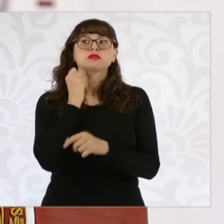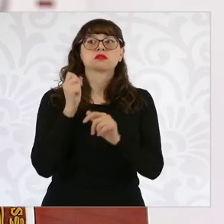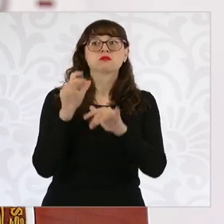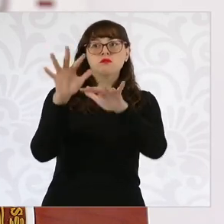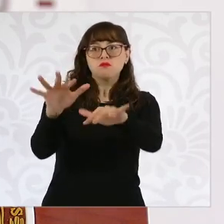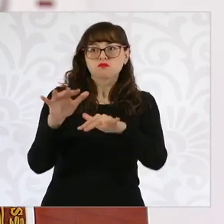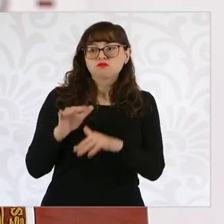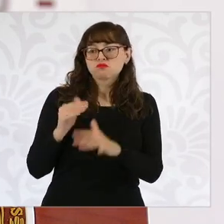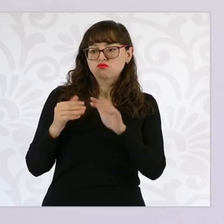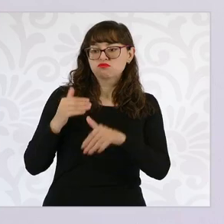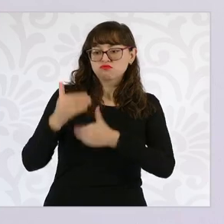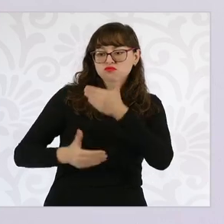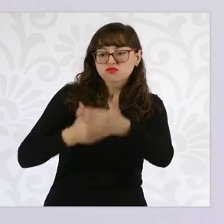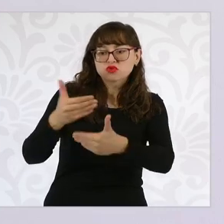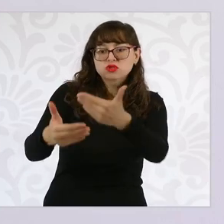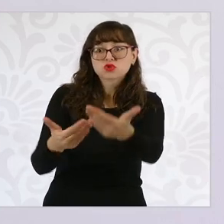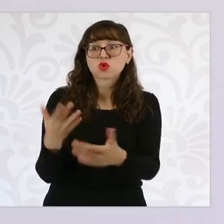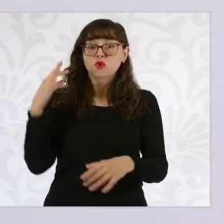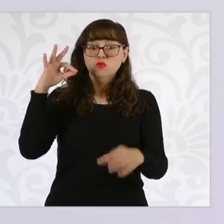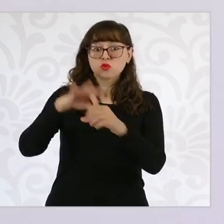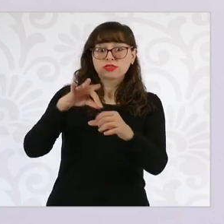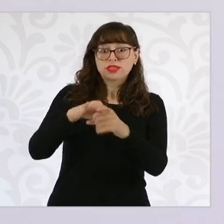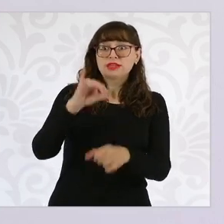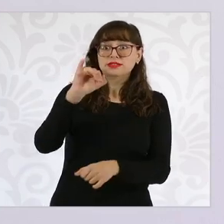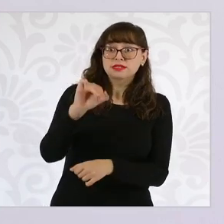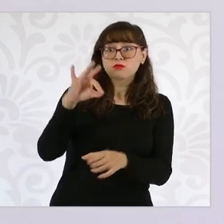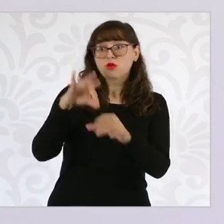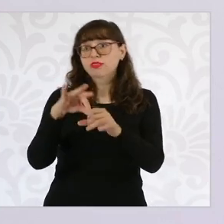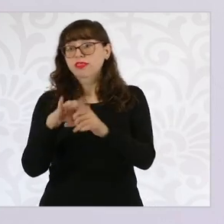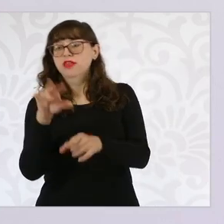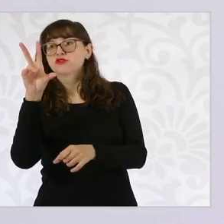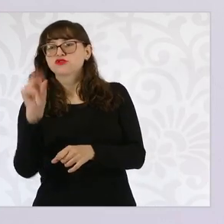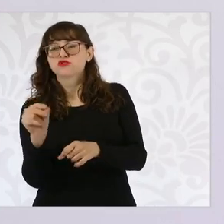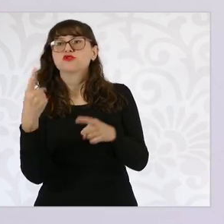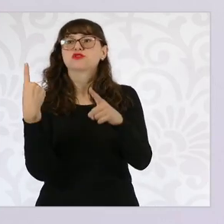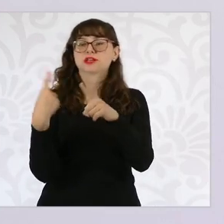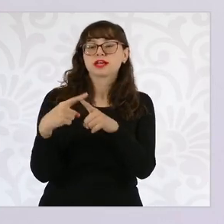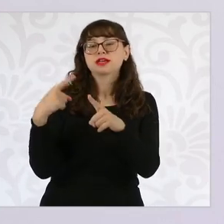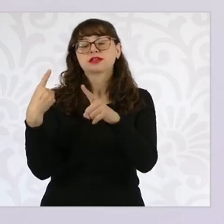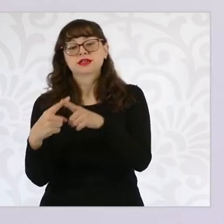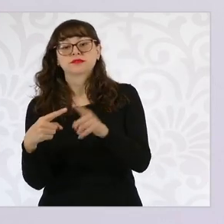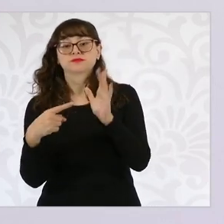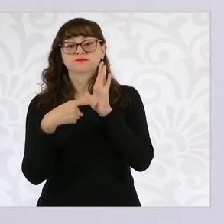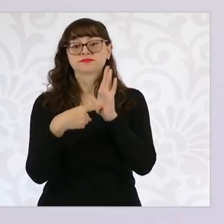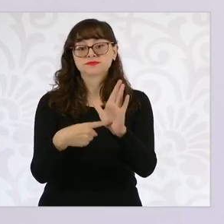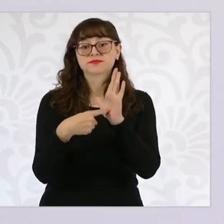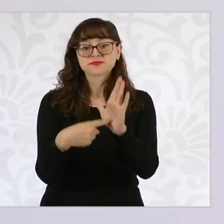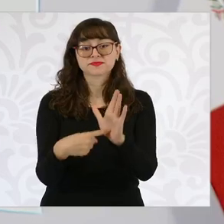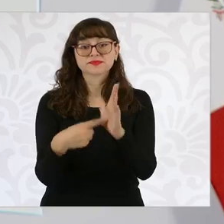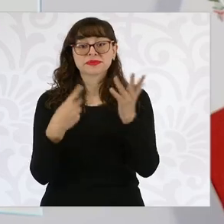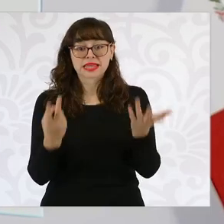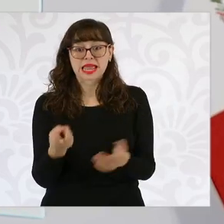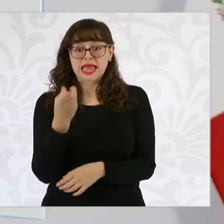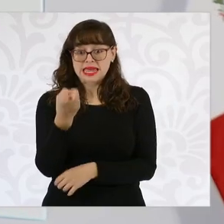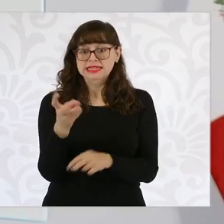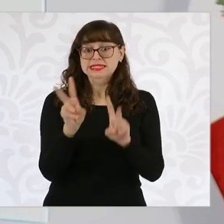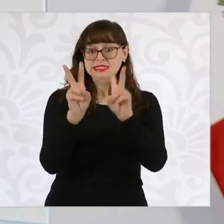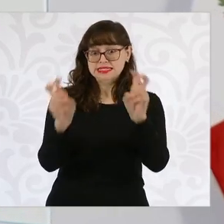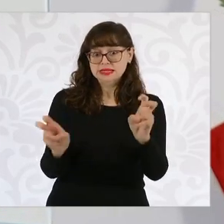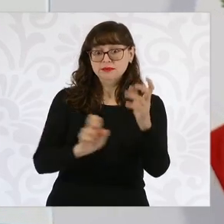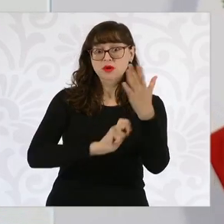a favor, quiénes votaron en contra. Y cualquier pregunta relacionada con este